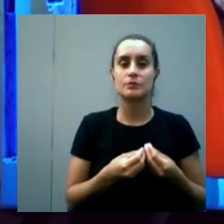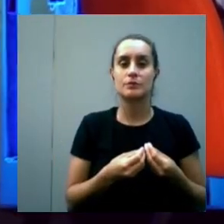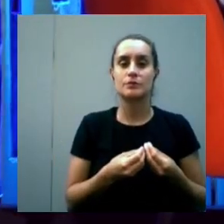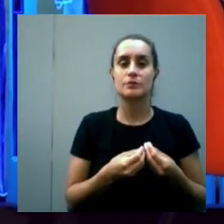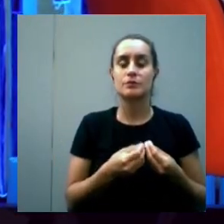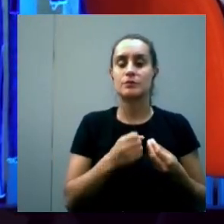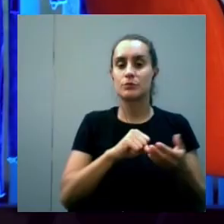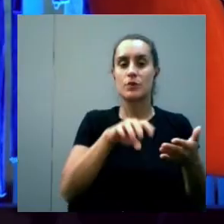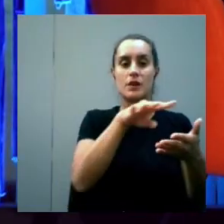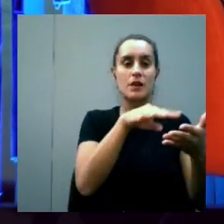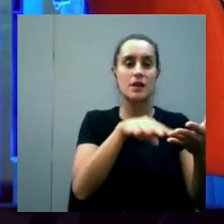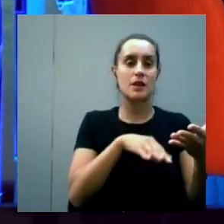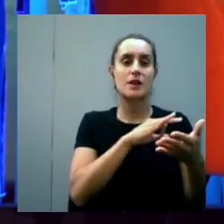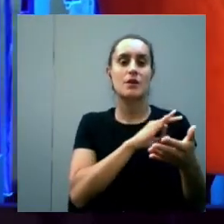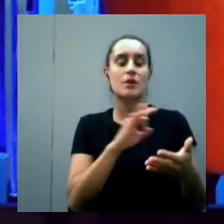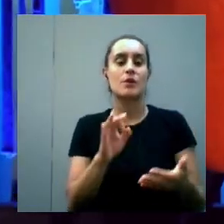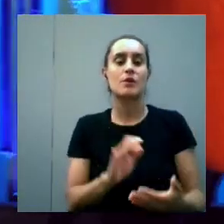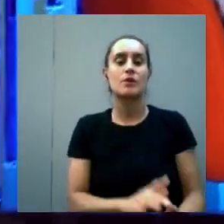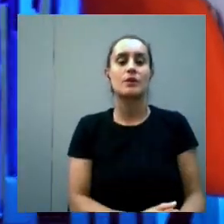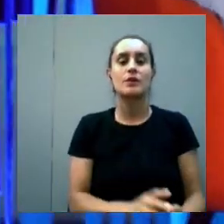K12 eso espero